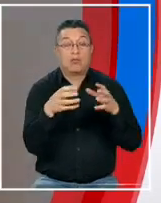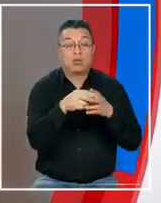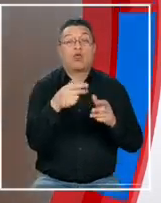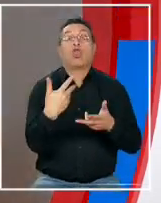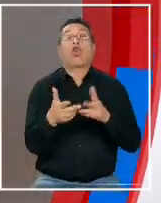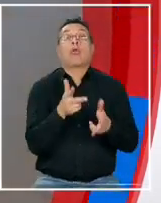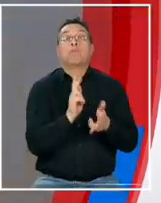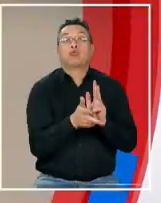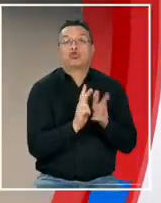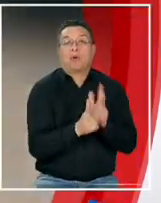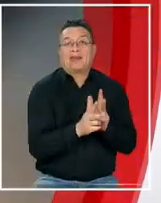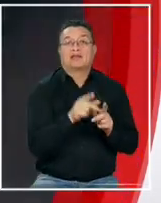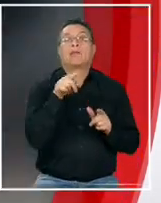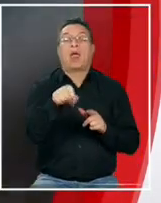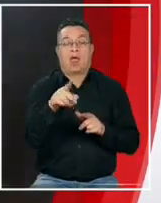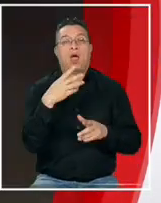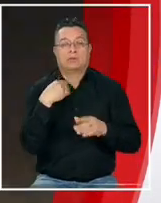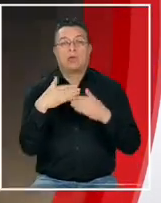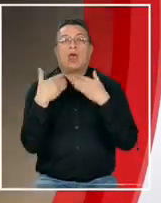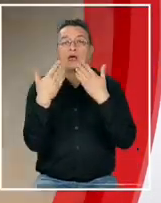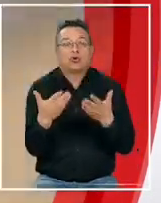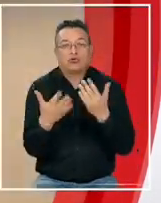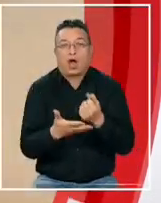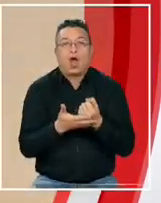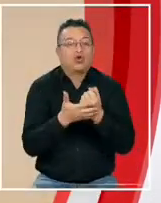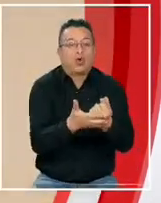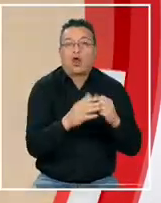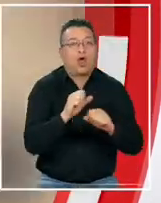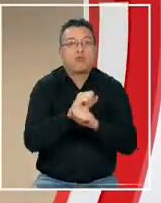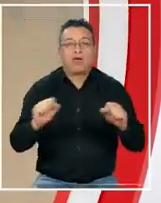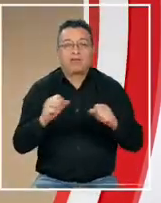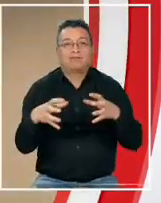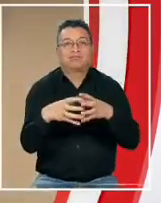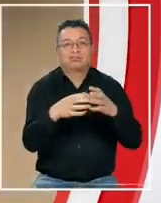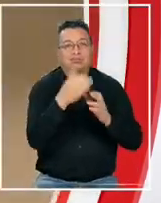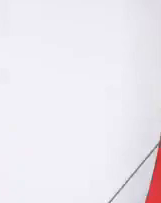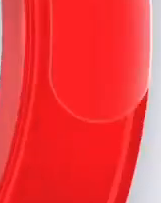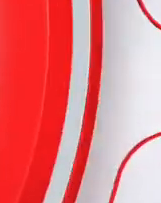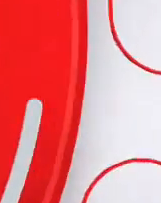Príncipe hace difícil la entrega de ayuda en varios barrios.